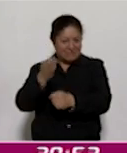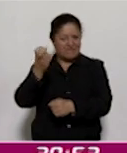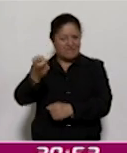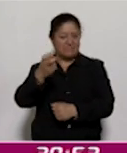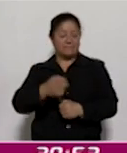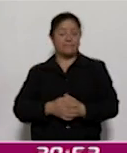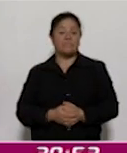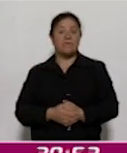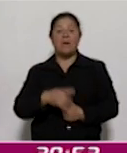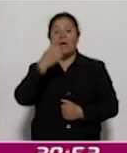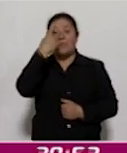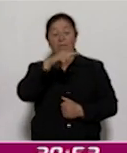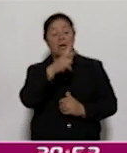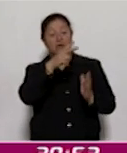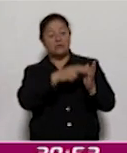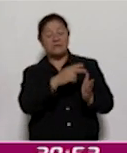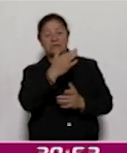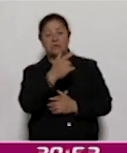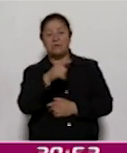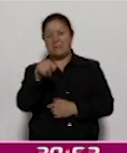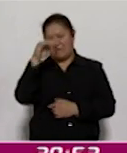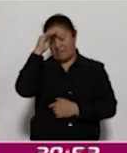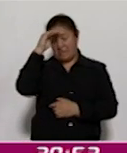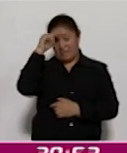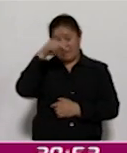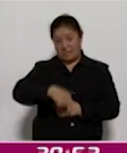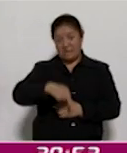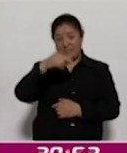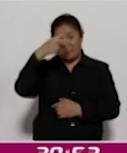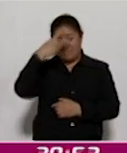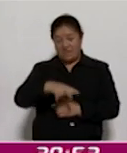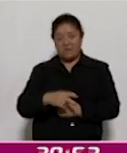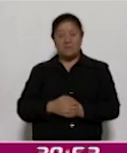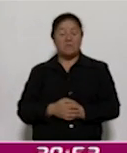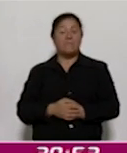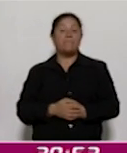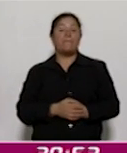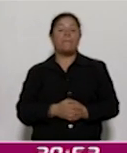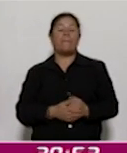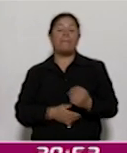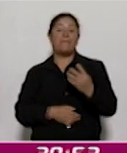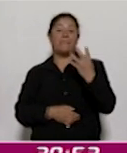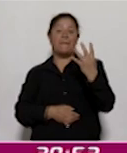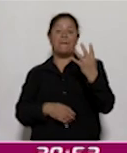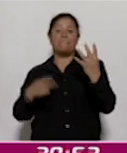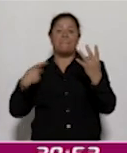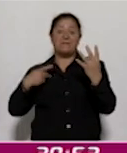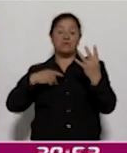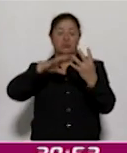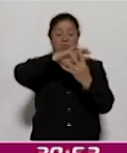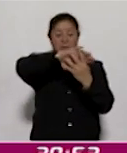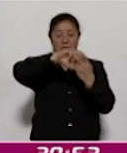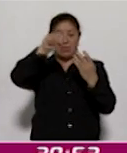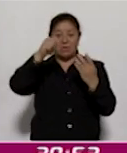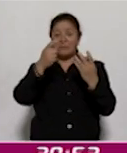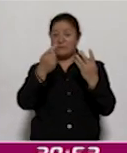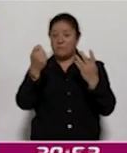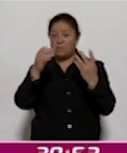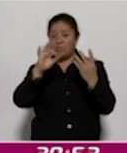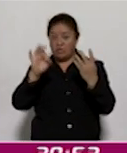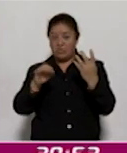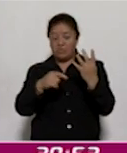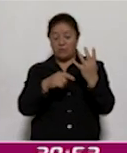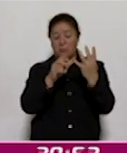Para el año 2050 se estima que en México casi una cuarta parte de la población total, si es que